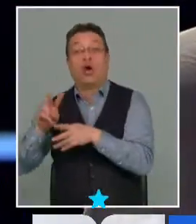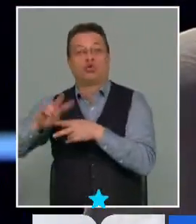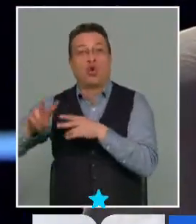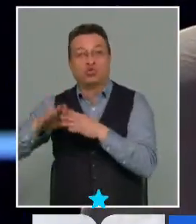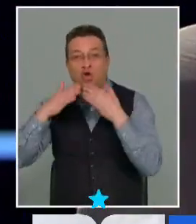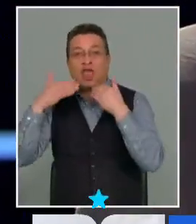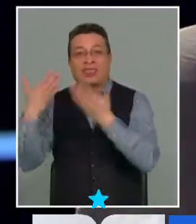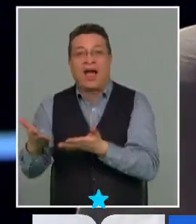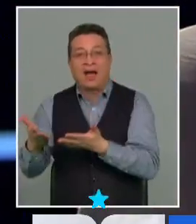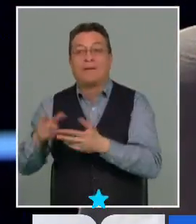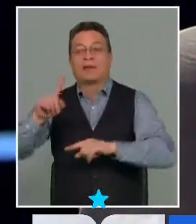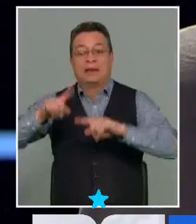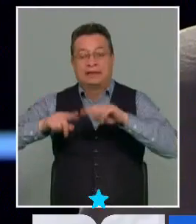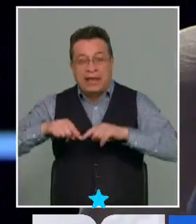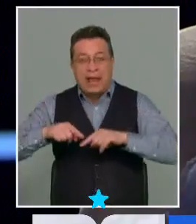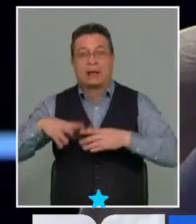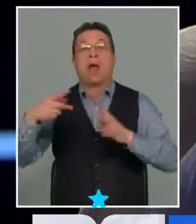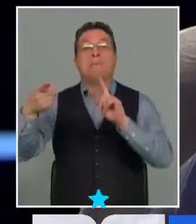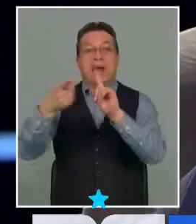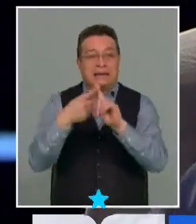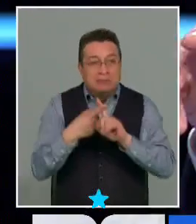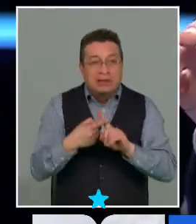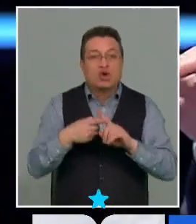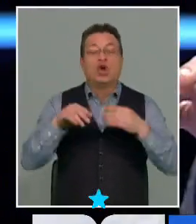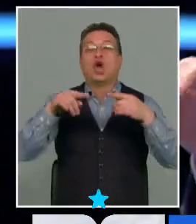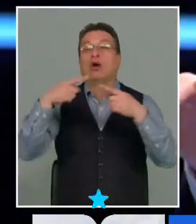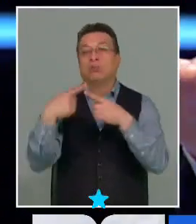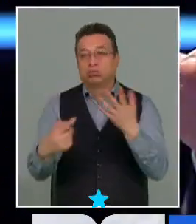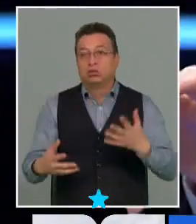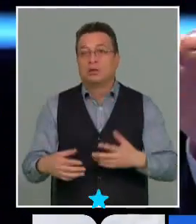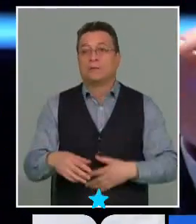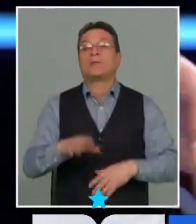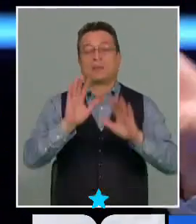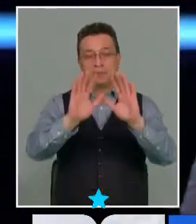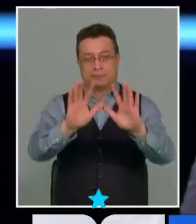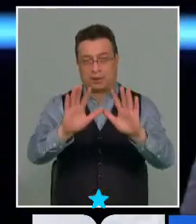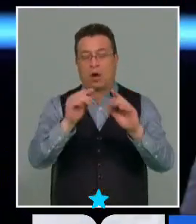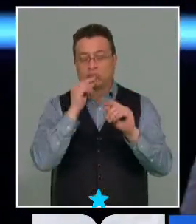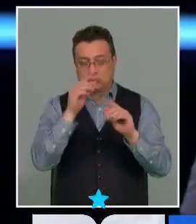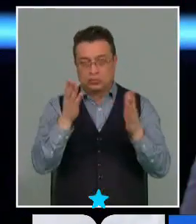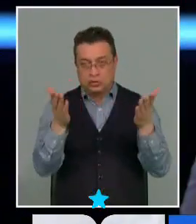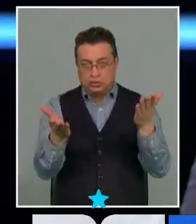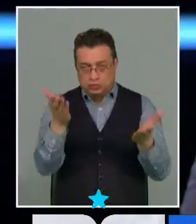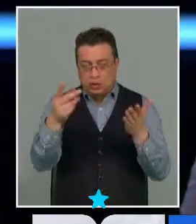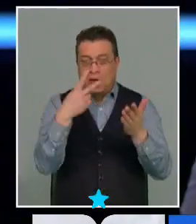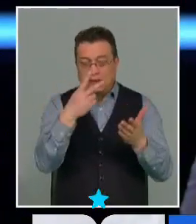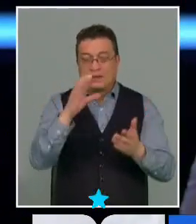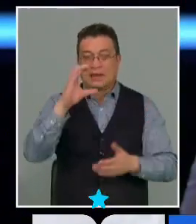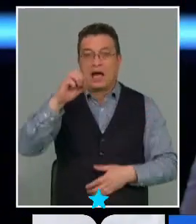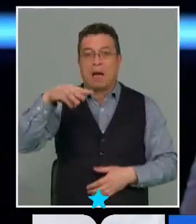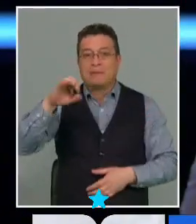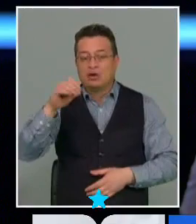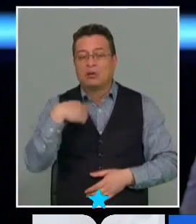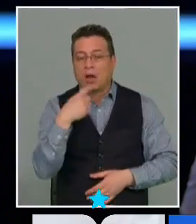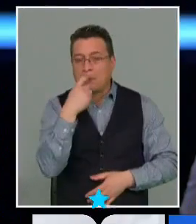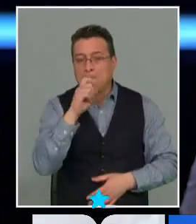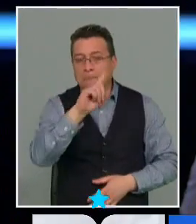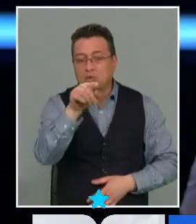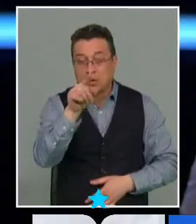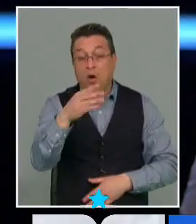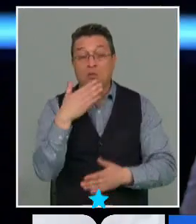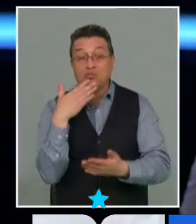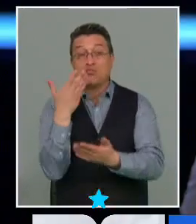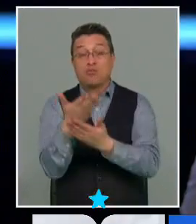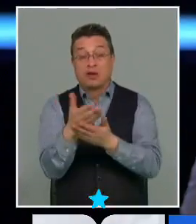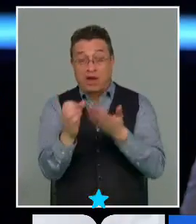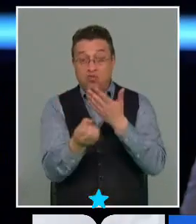en materia de tierra, materia de participación, en materia de... Adolfo, para contestar también con lo que señala Camilo, hago la pregunta. ¿La propuesta